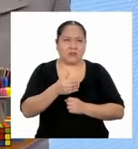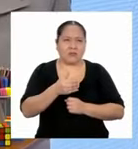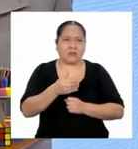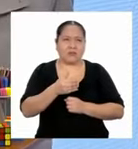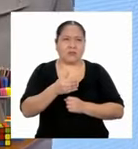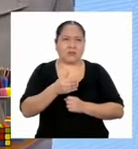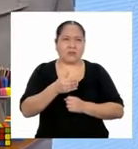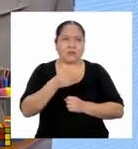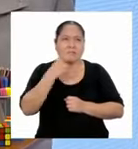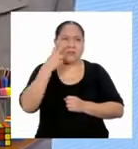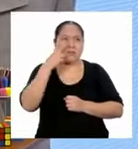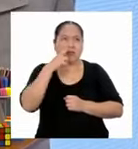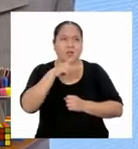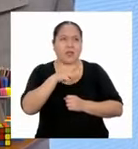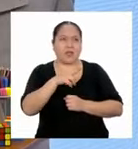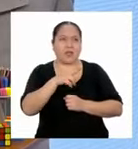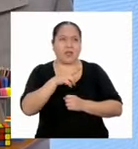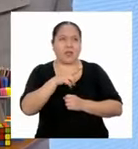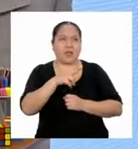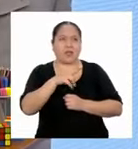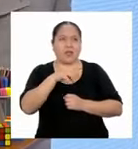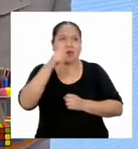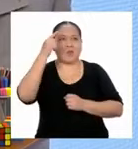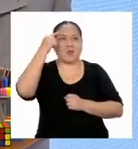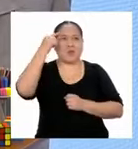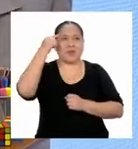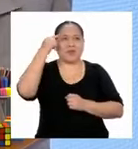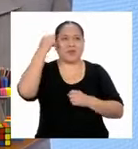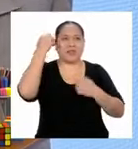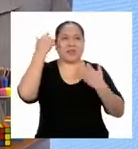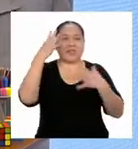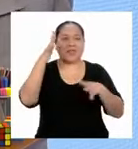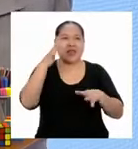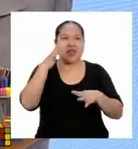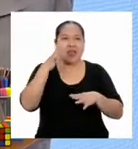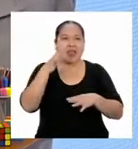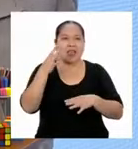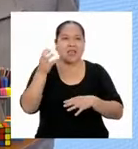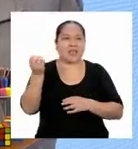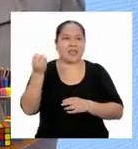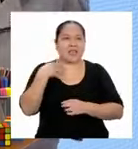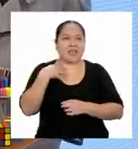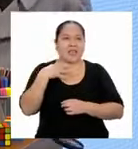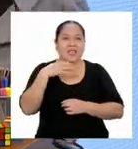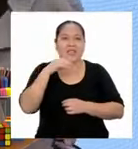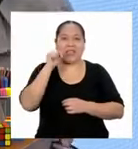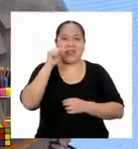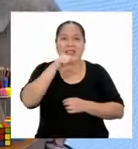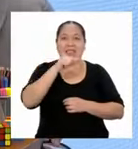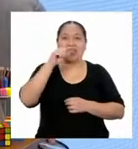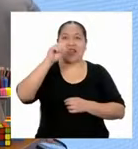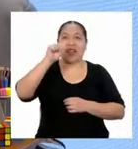¡Miren! Creo que ya sé a qué se refiere el acertijo.